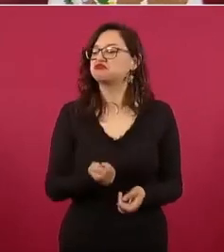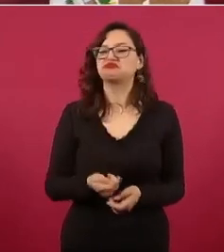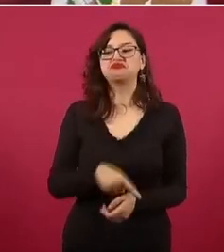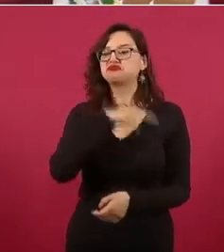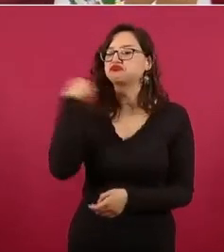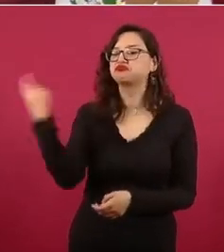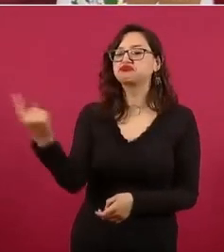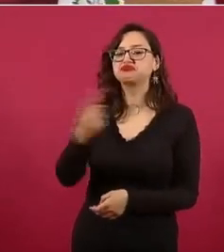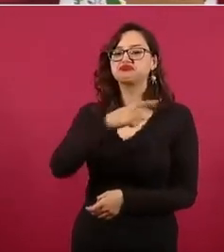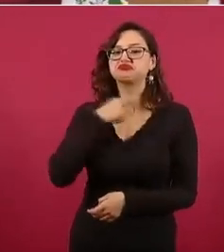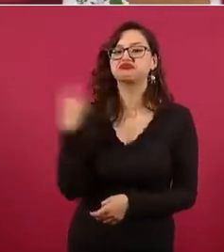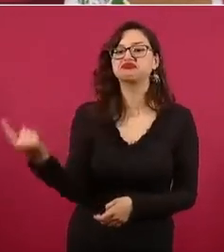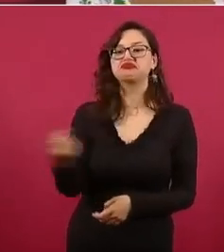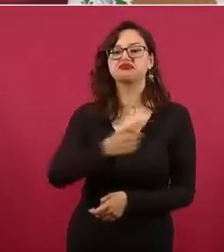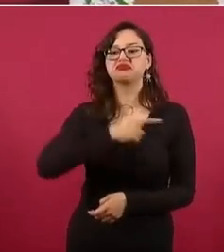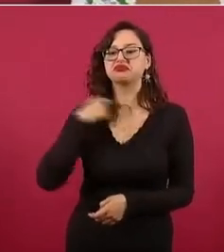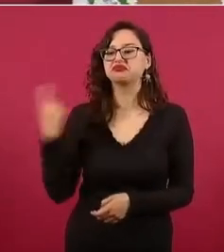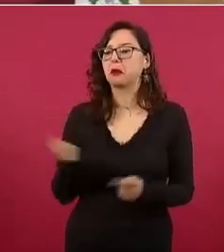hubo tanta